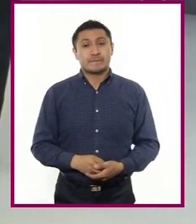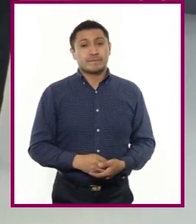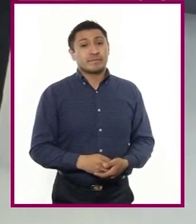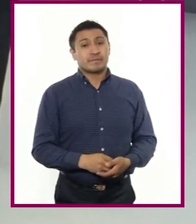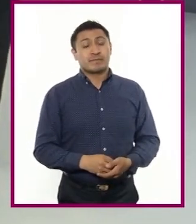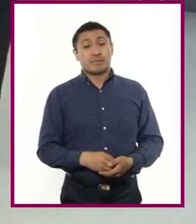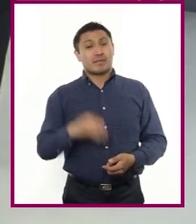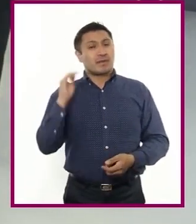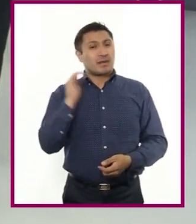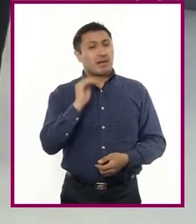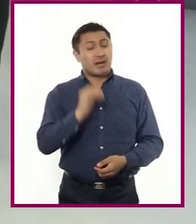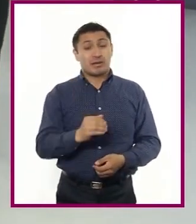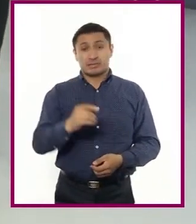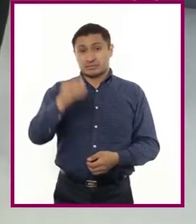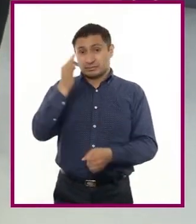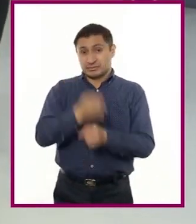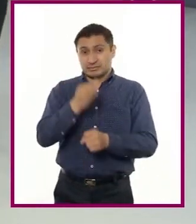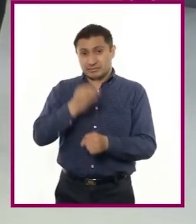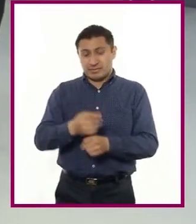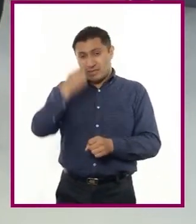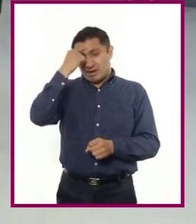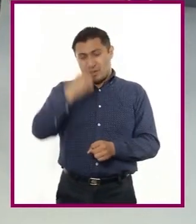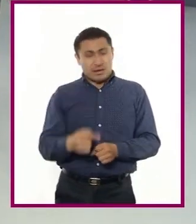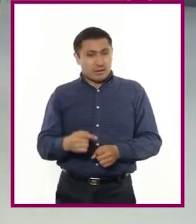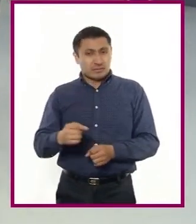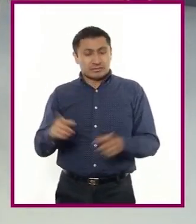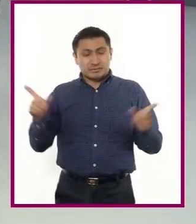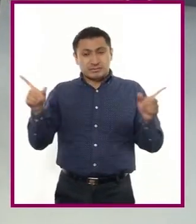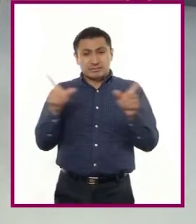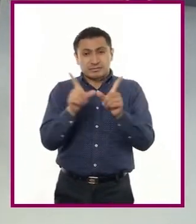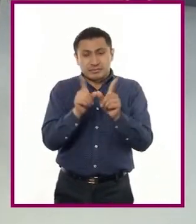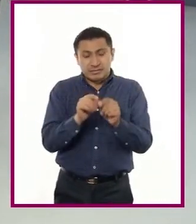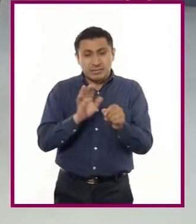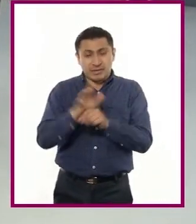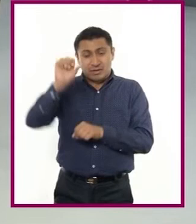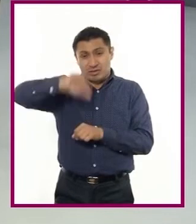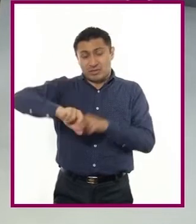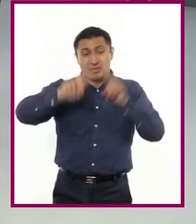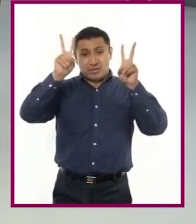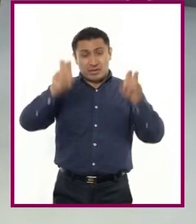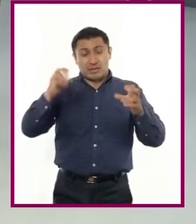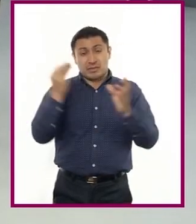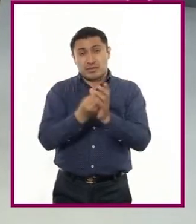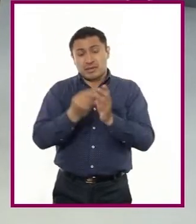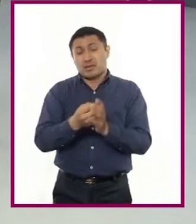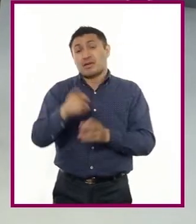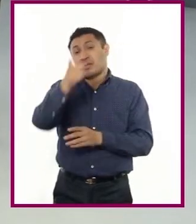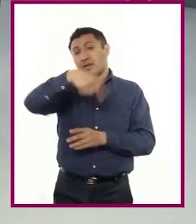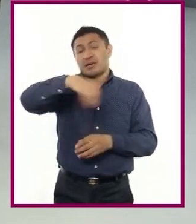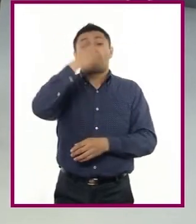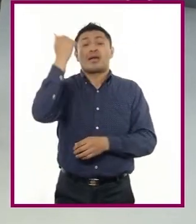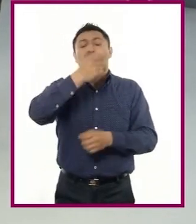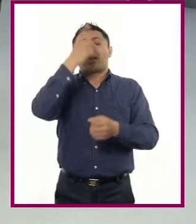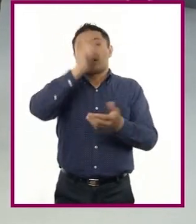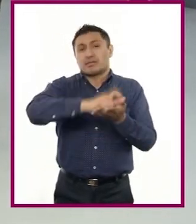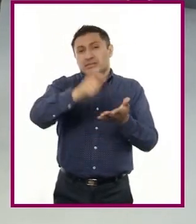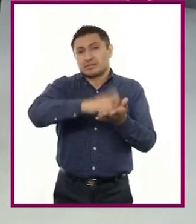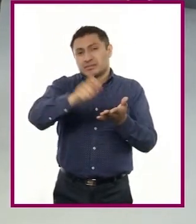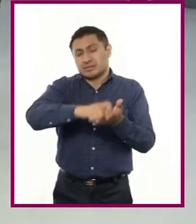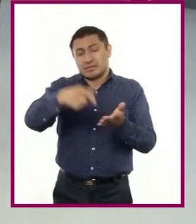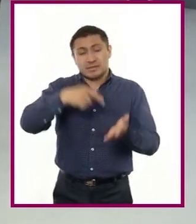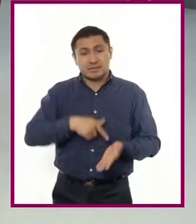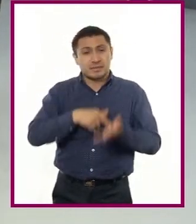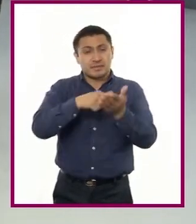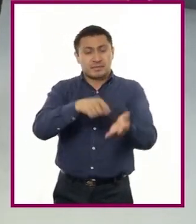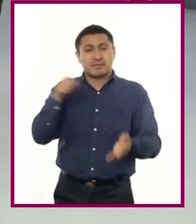Maestra, para concretar lo revisado en la sesión, les invito a escuchar y tomar nota del reto que nos comparte la